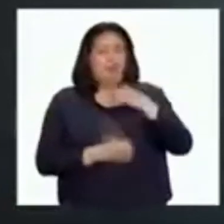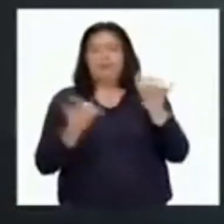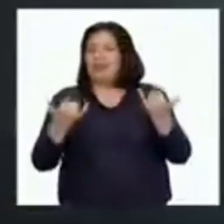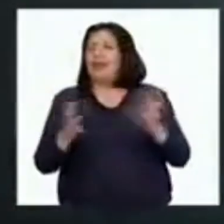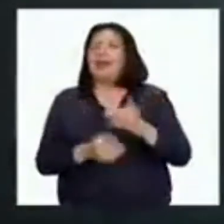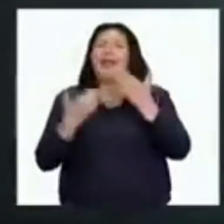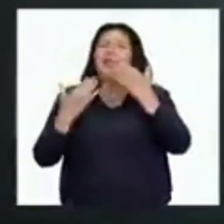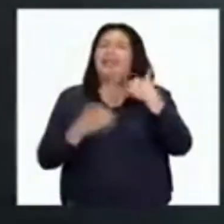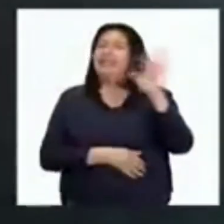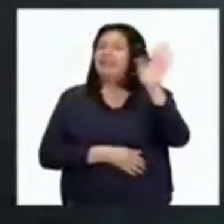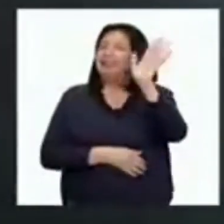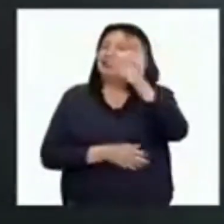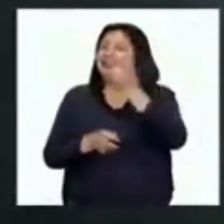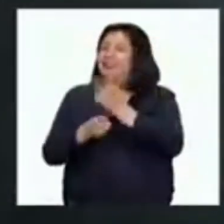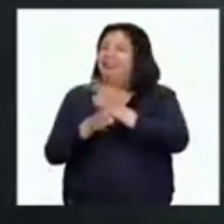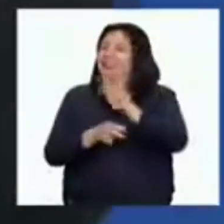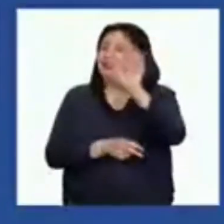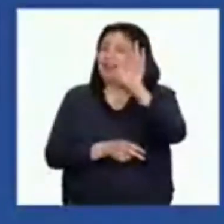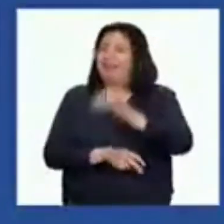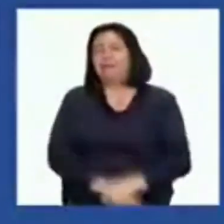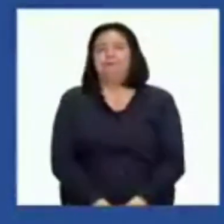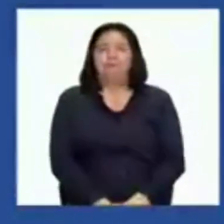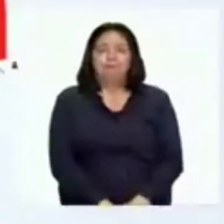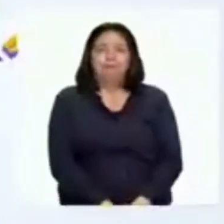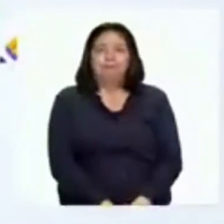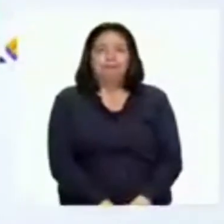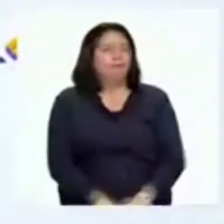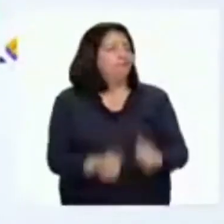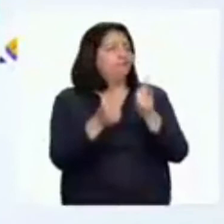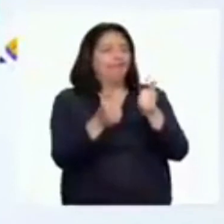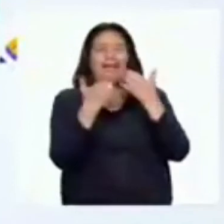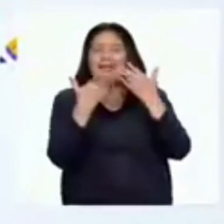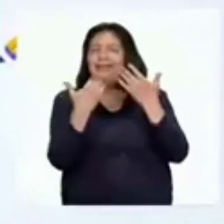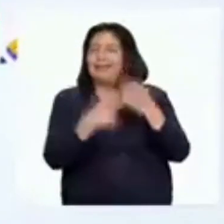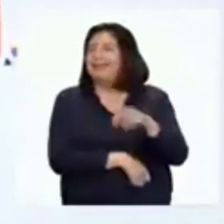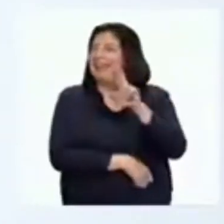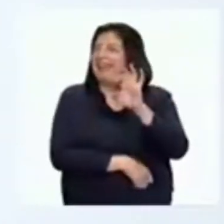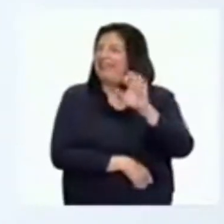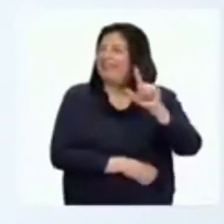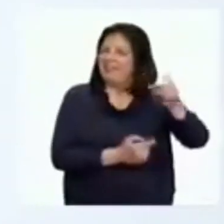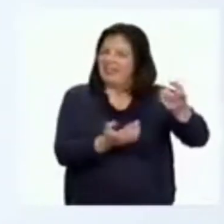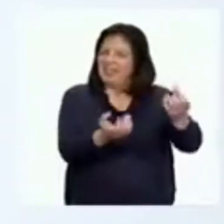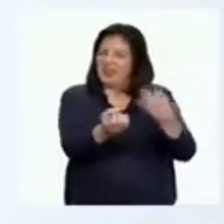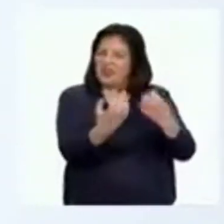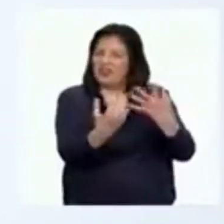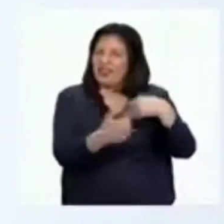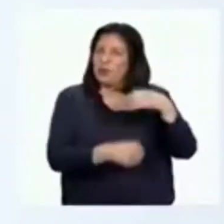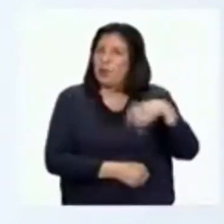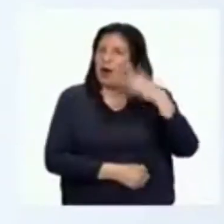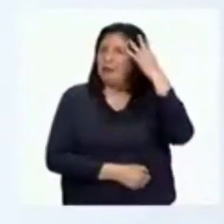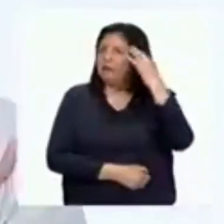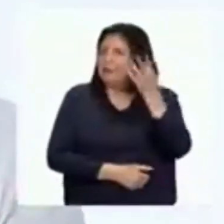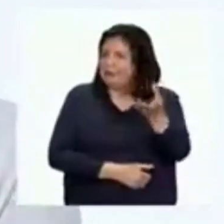a todos. Gracias, Paola. Cuídense. Chao. Muchas gracias, Rafael, por contarnos esa maravillosa